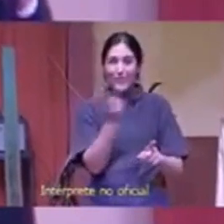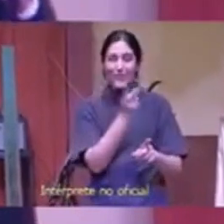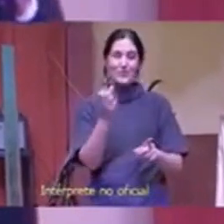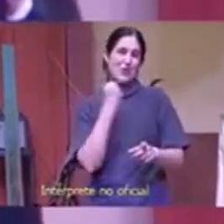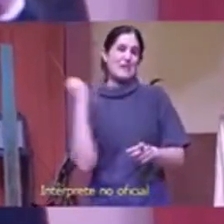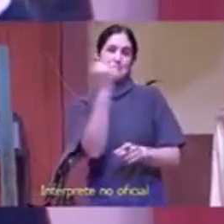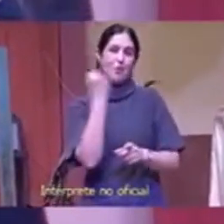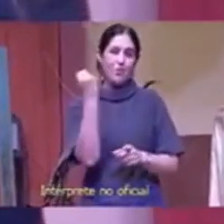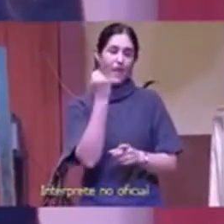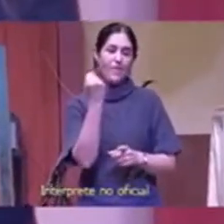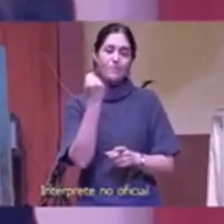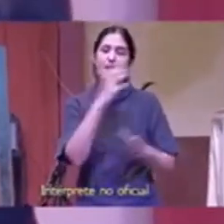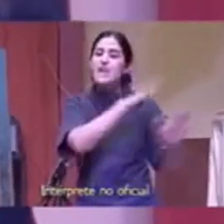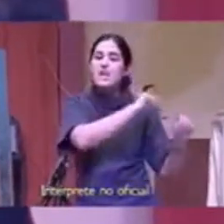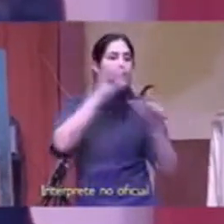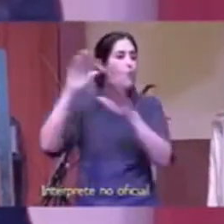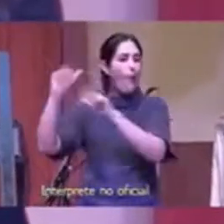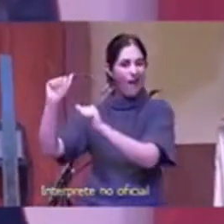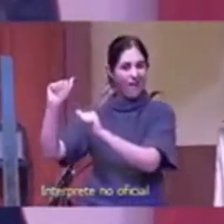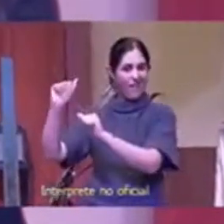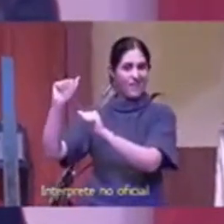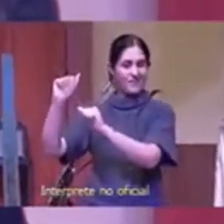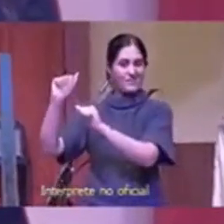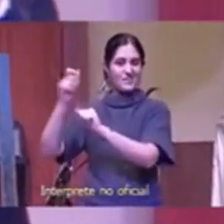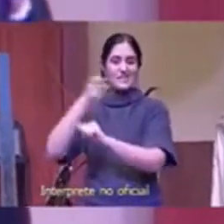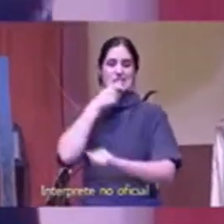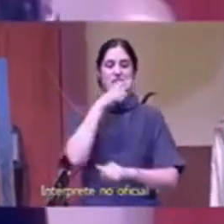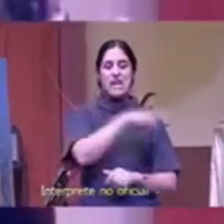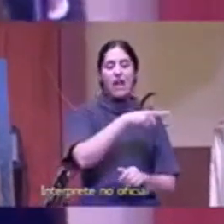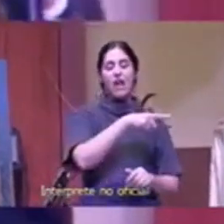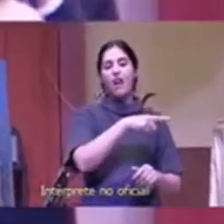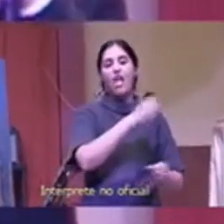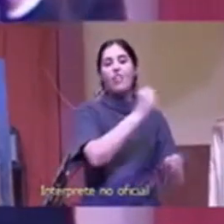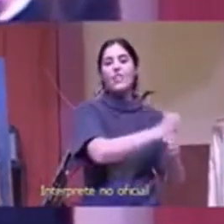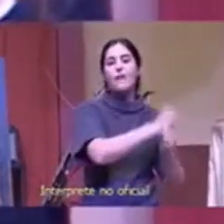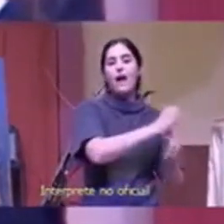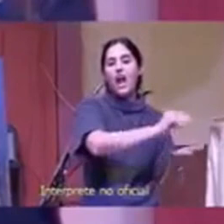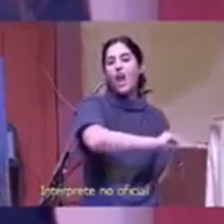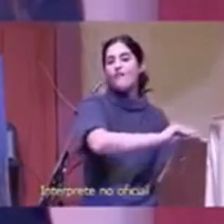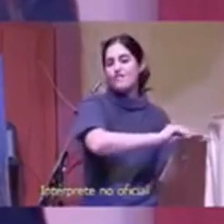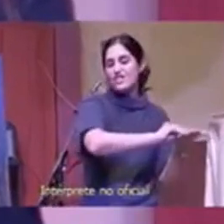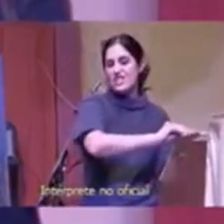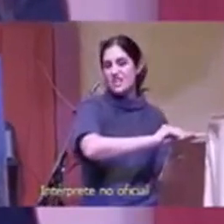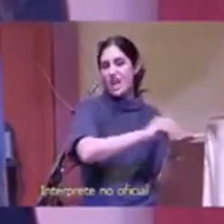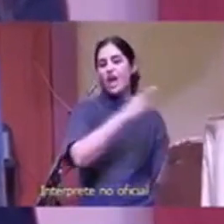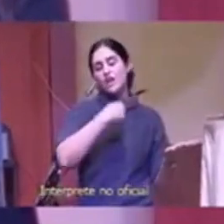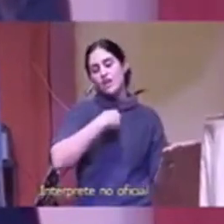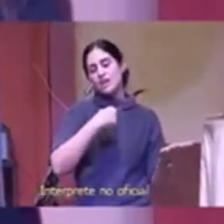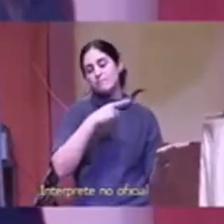tenemos que considerar que nuestro trabajo en la oficina es tan importante que lo que hacemos en la iglesia que